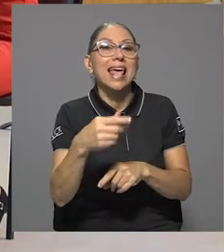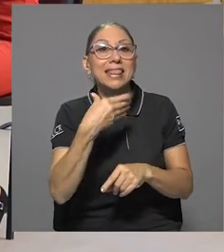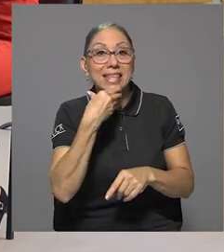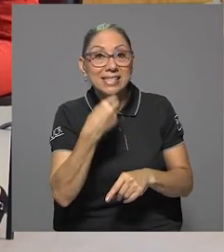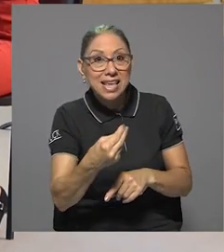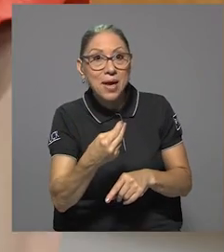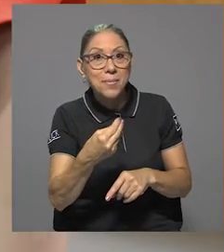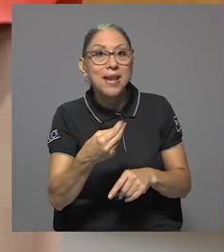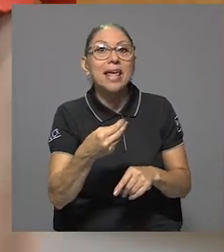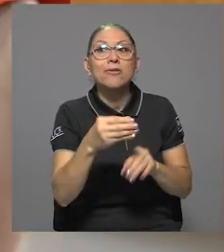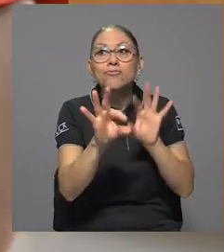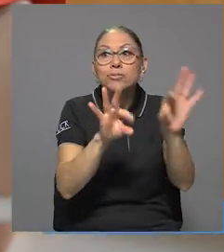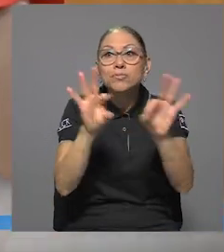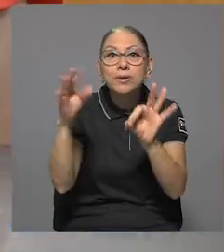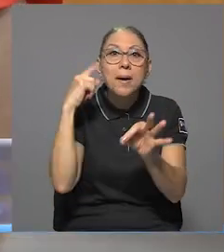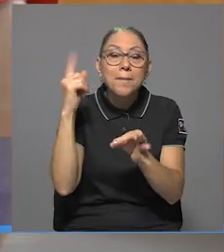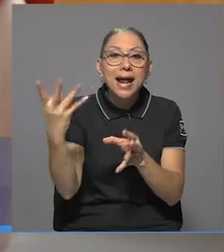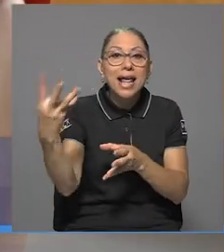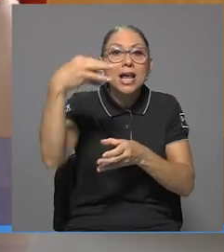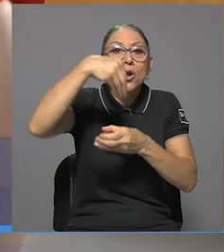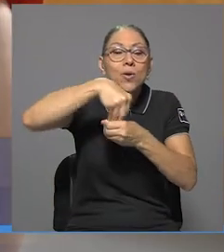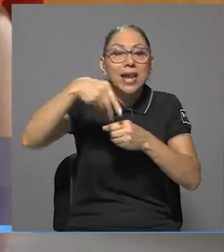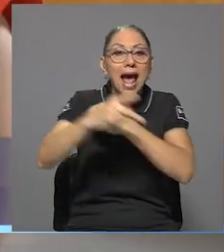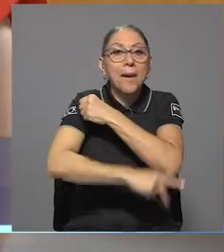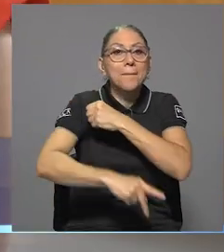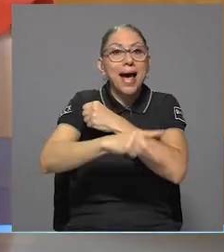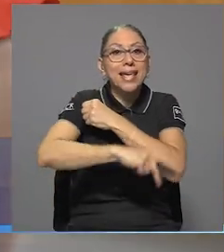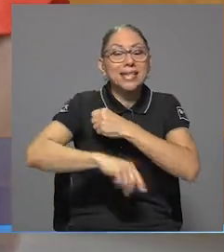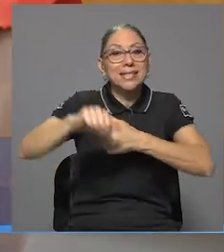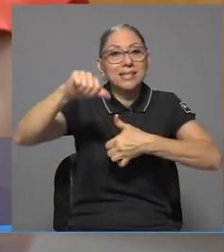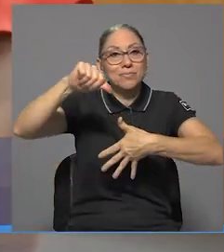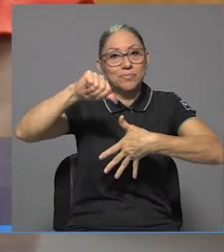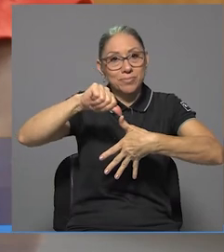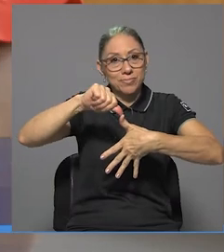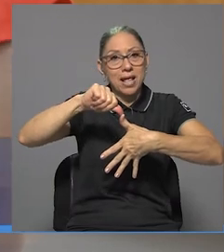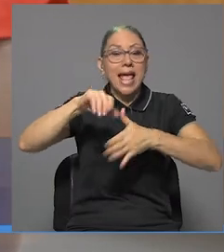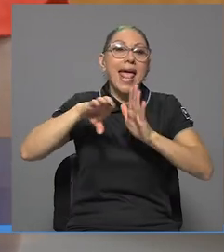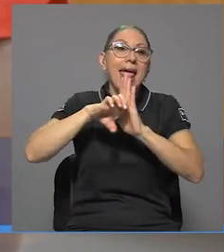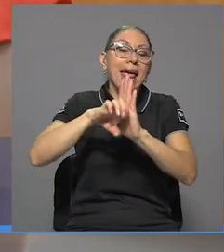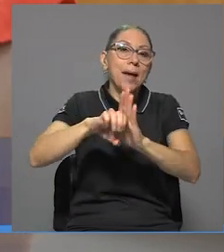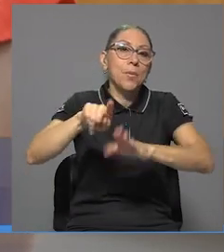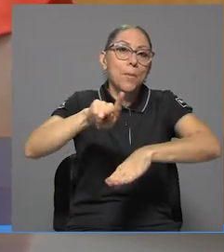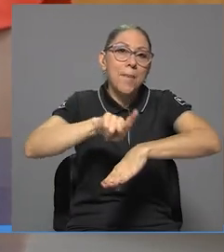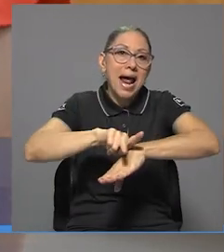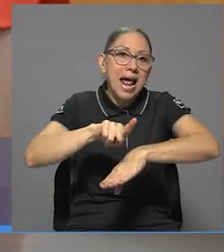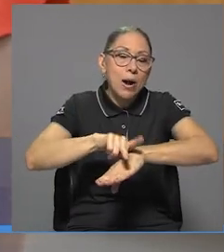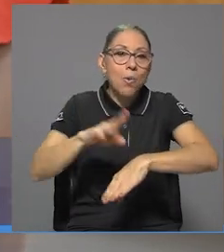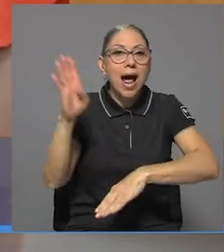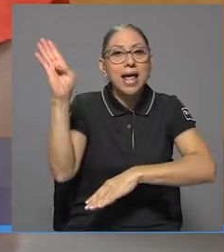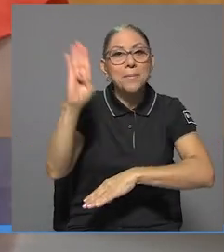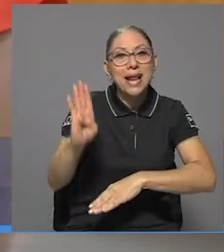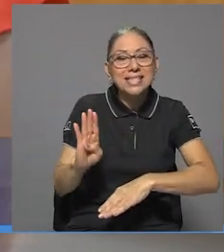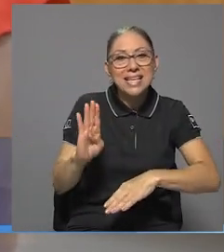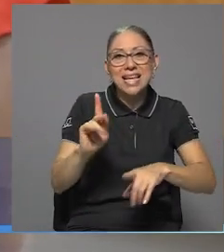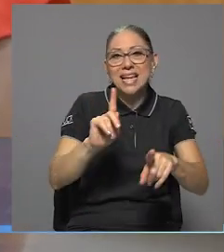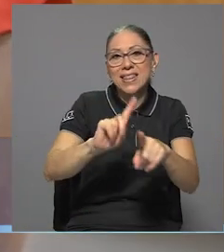incluir hasta países de la zona sur de América como Paraguay, Brasil,